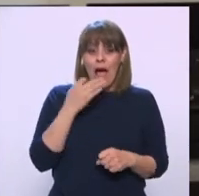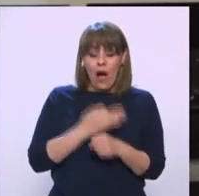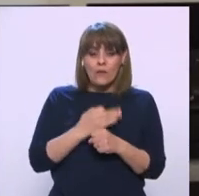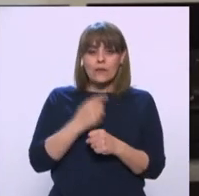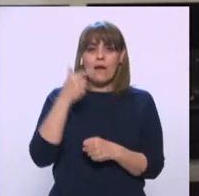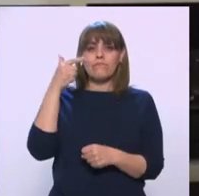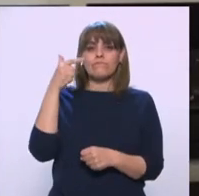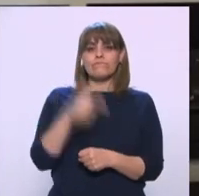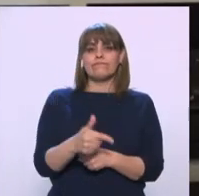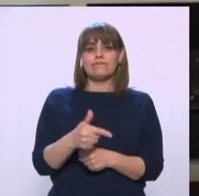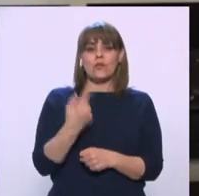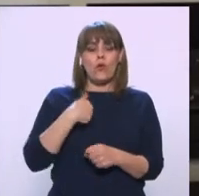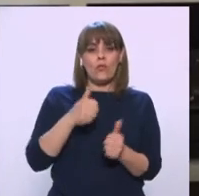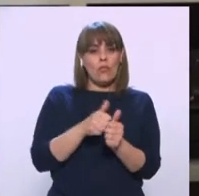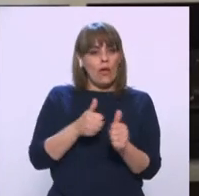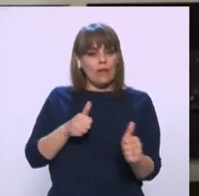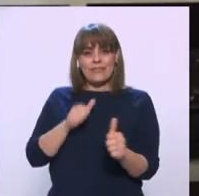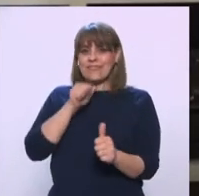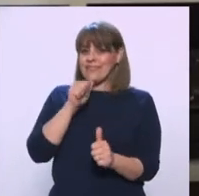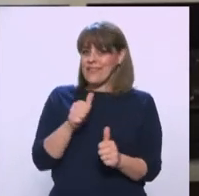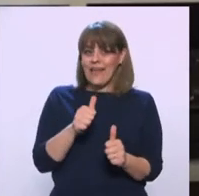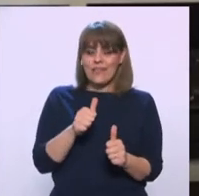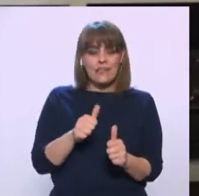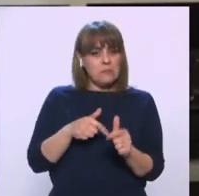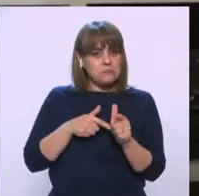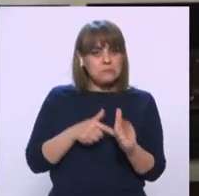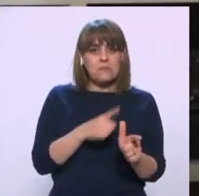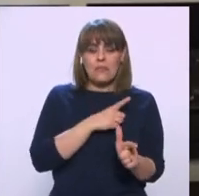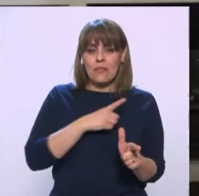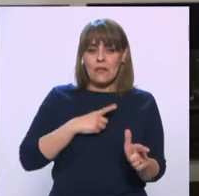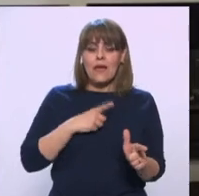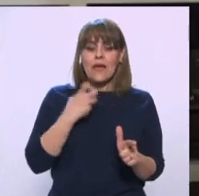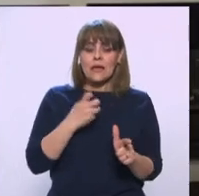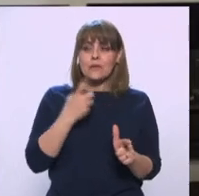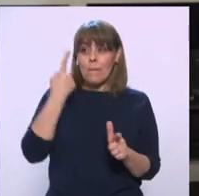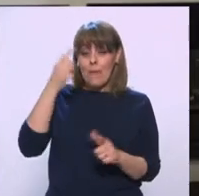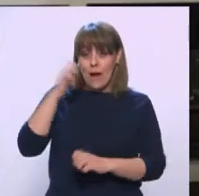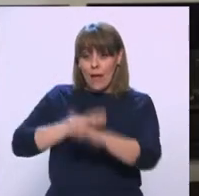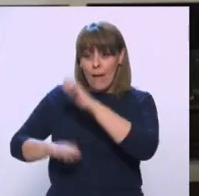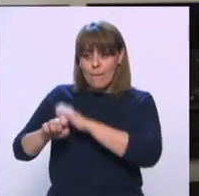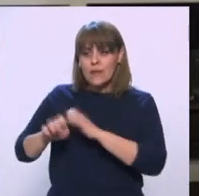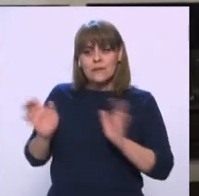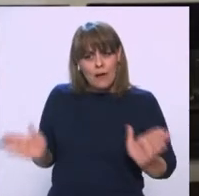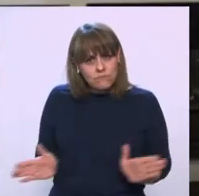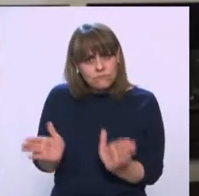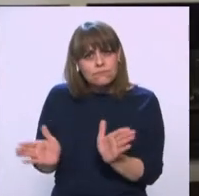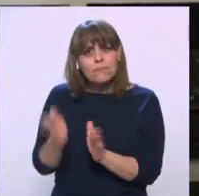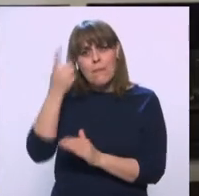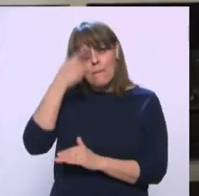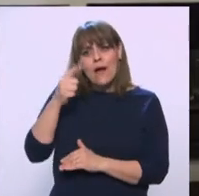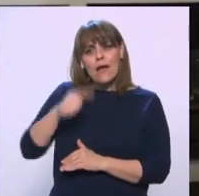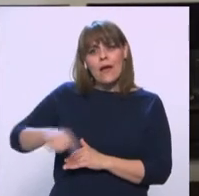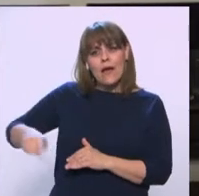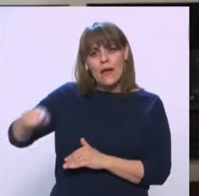de echar marcha atrás. Y, además, es un incentivo muy poderoso para estas compañías porque lo que estamos viendo es que ya cientos de productos